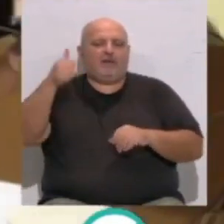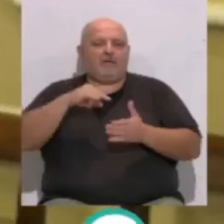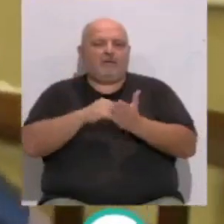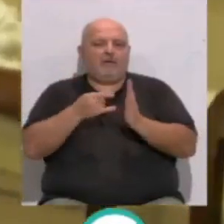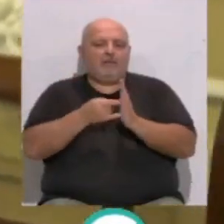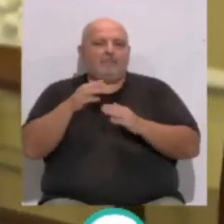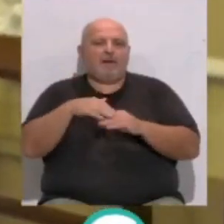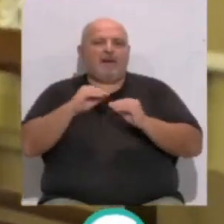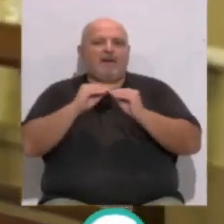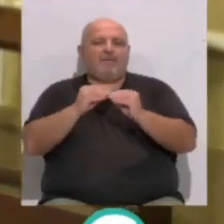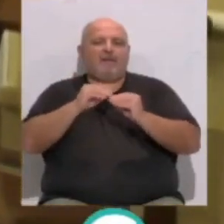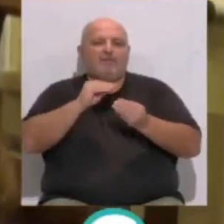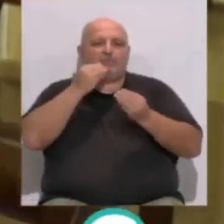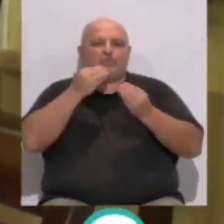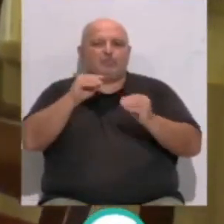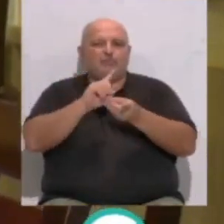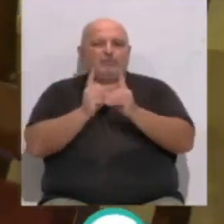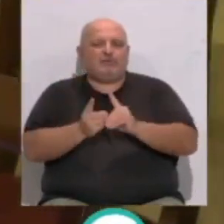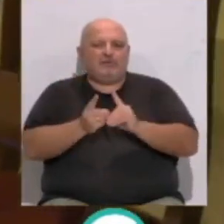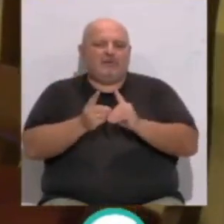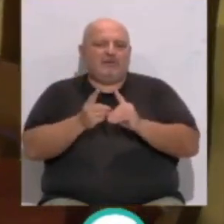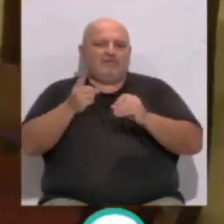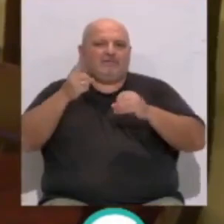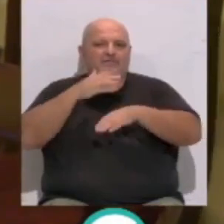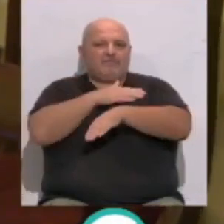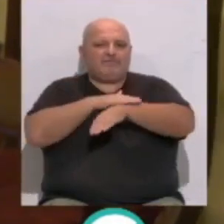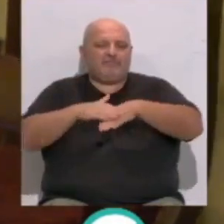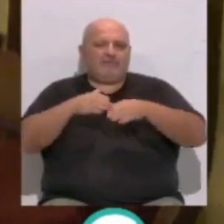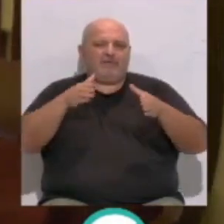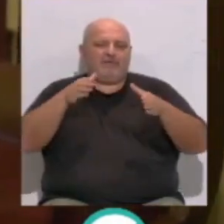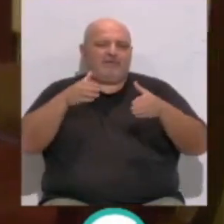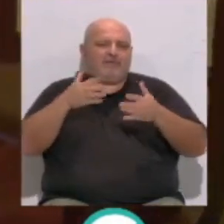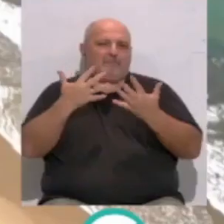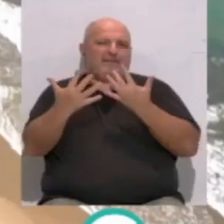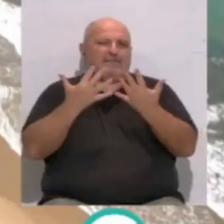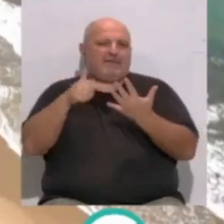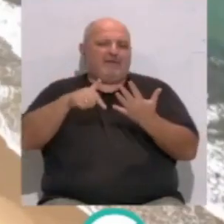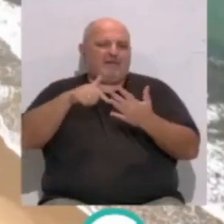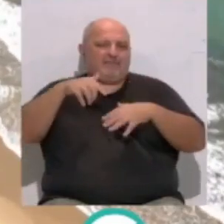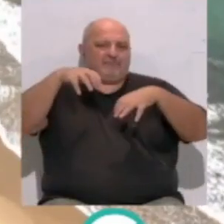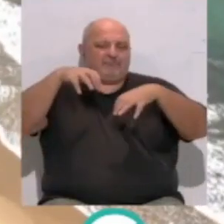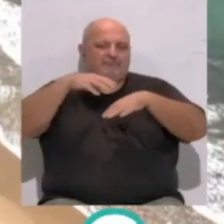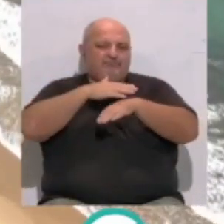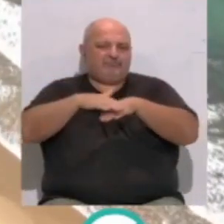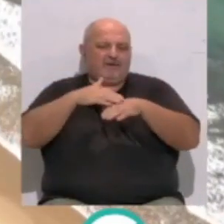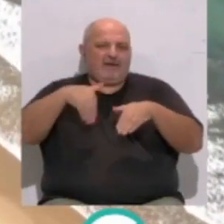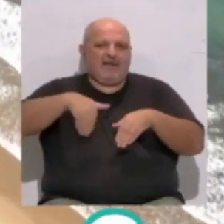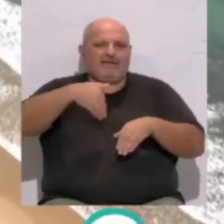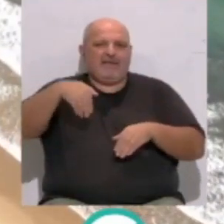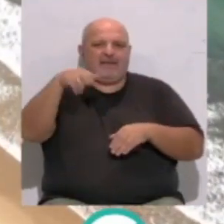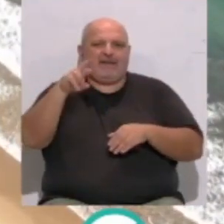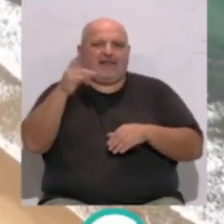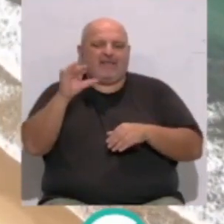proyecto para reparar y sustituir el forjado e impermeabilizar el módulo del paseo marítimo situado a la altura de calle Nereidas,